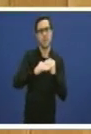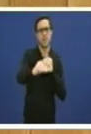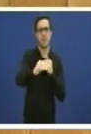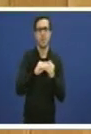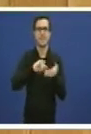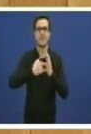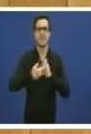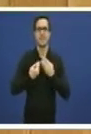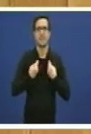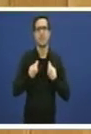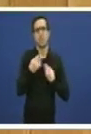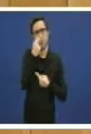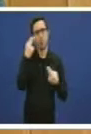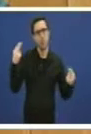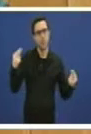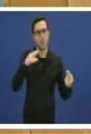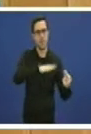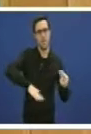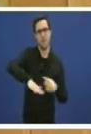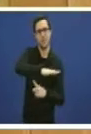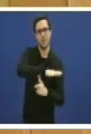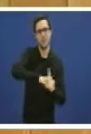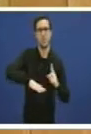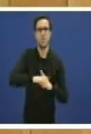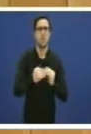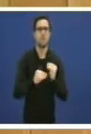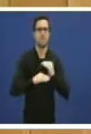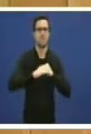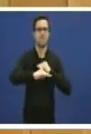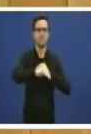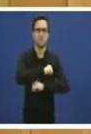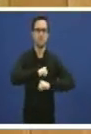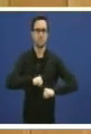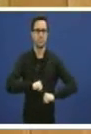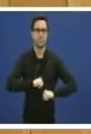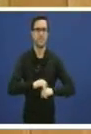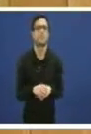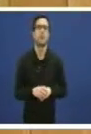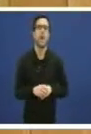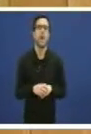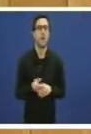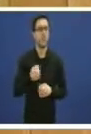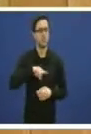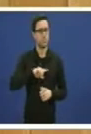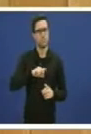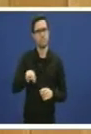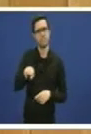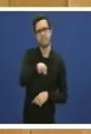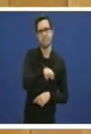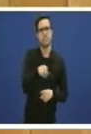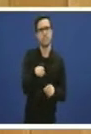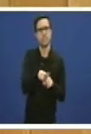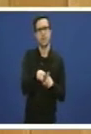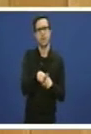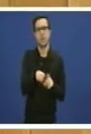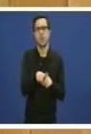público nun entorno sostible En este sentido facemos fin capé en que malamente cumplíamos a nosa